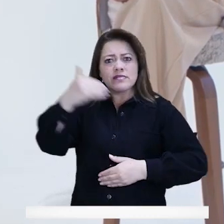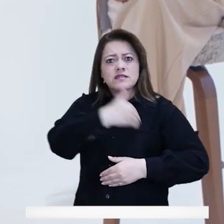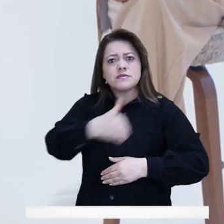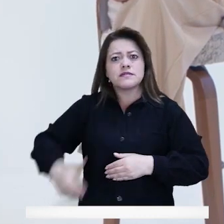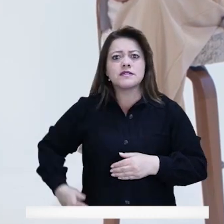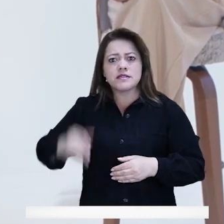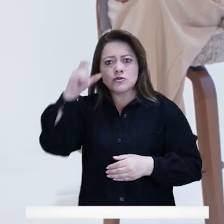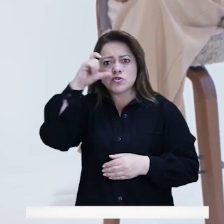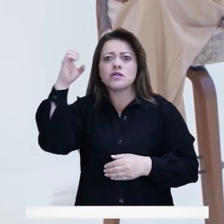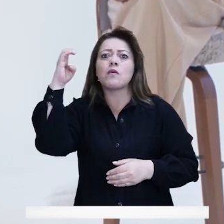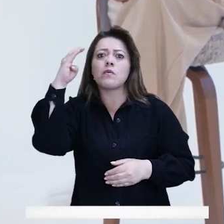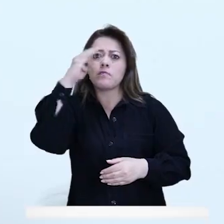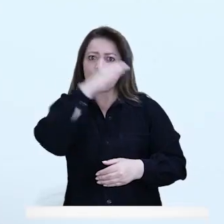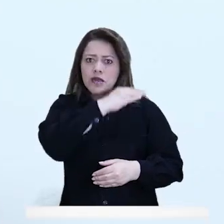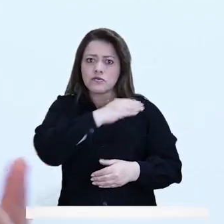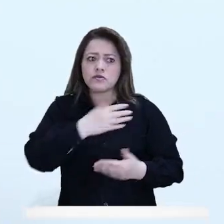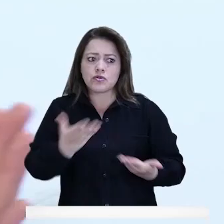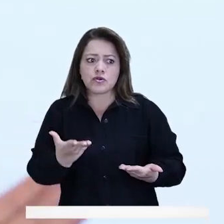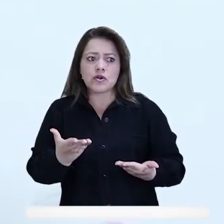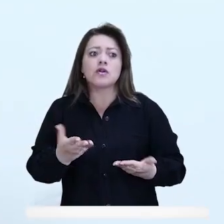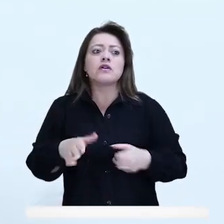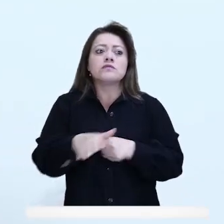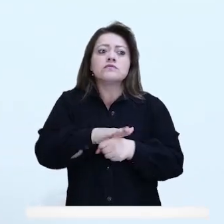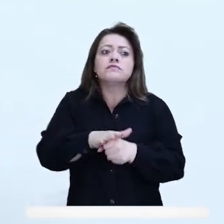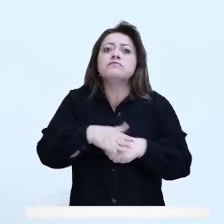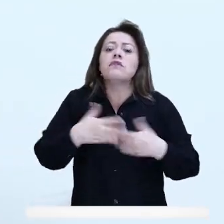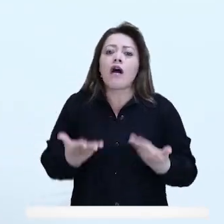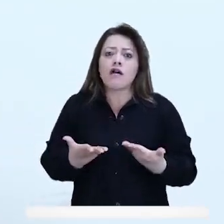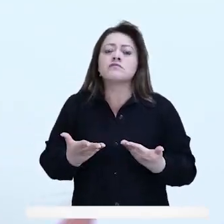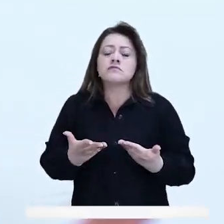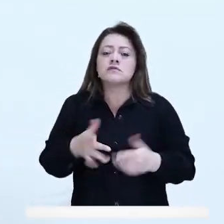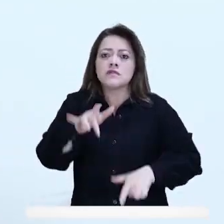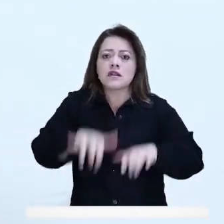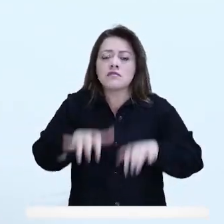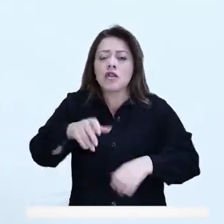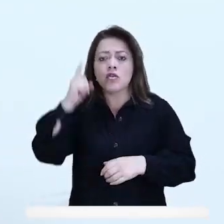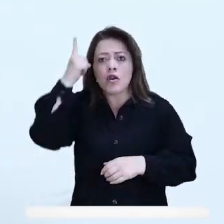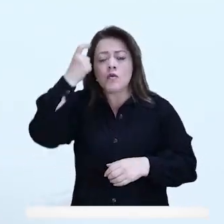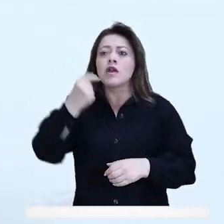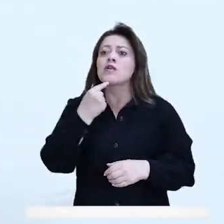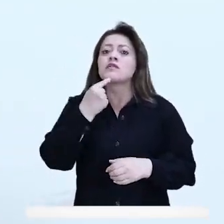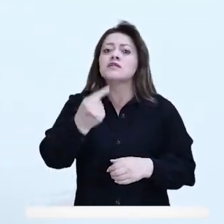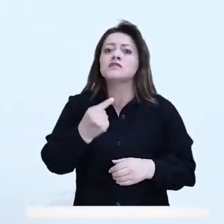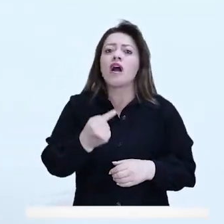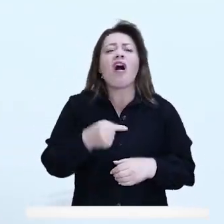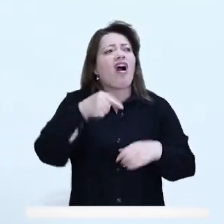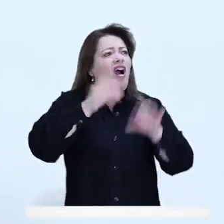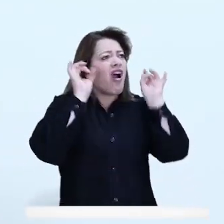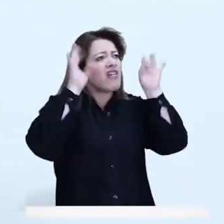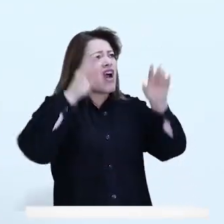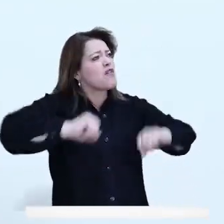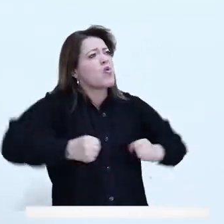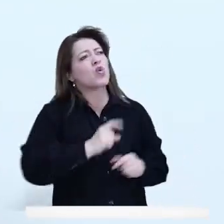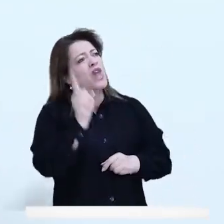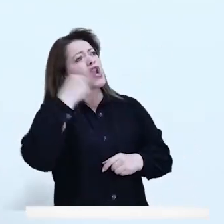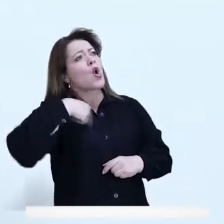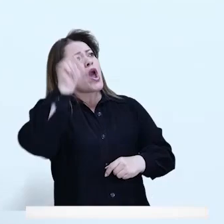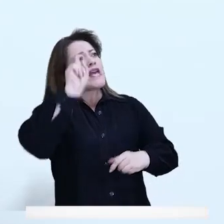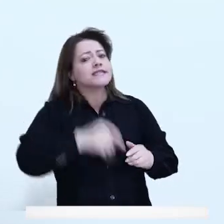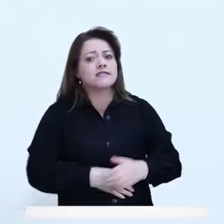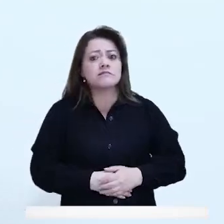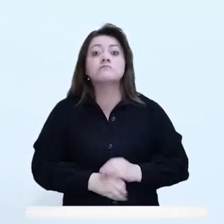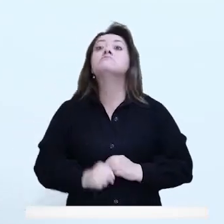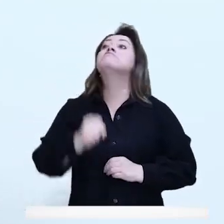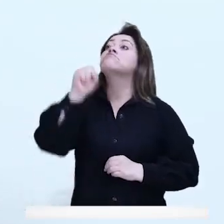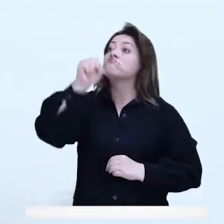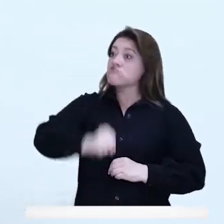que mandó el presidente Gustavo Petro, pero además eso está pasando en Bogotá. Lo hablaba con el secretario de gobierno, decía, no, pero en Bogotá no es tan grave. Pues es